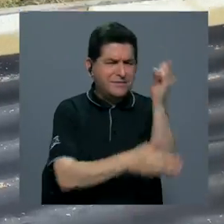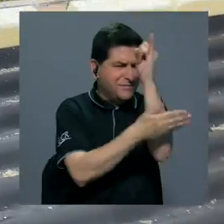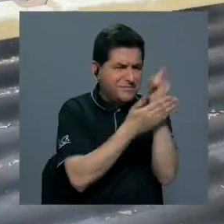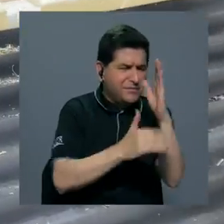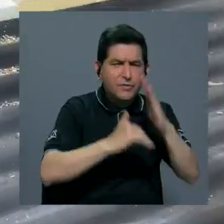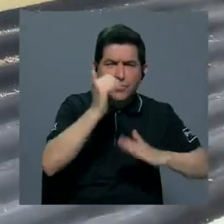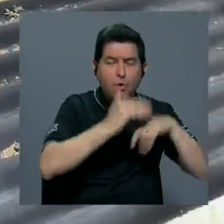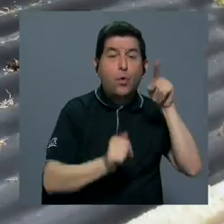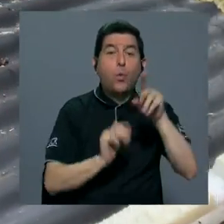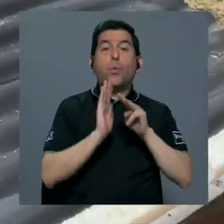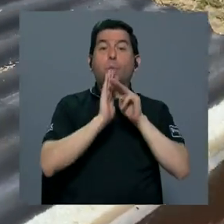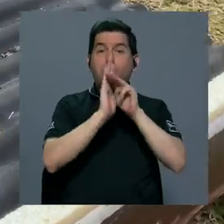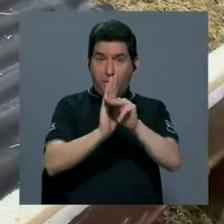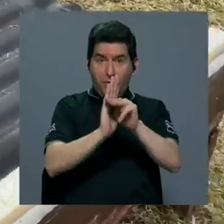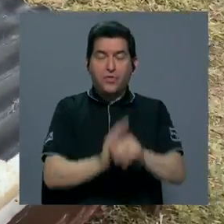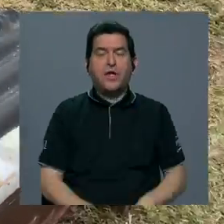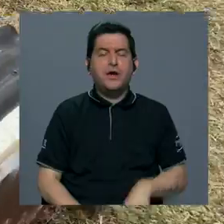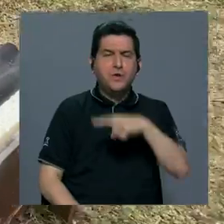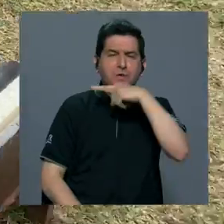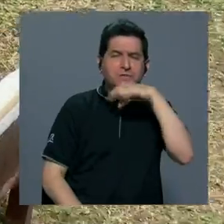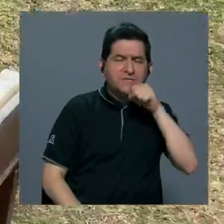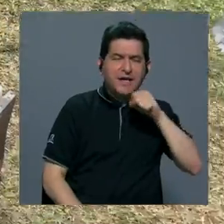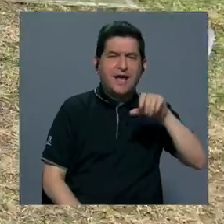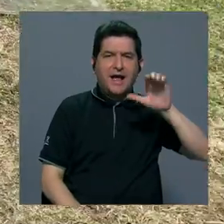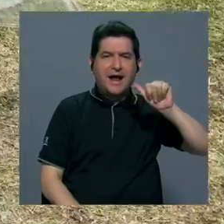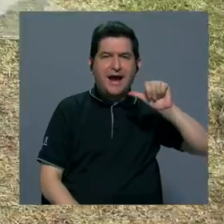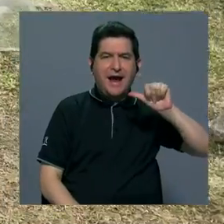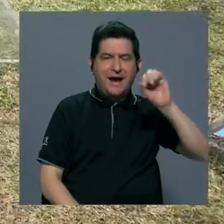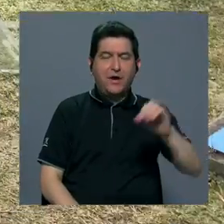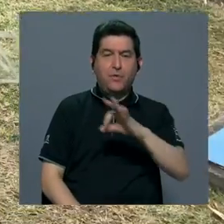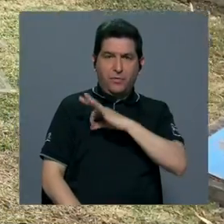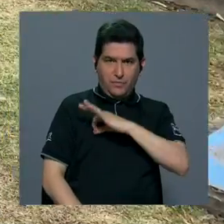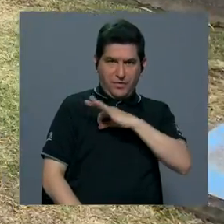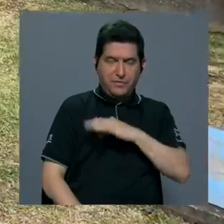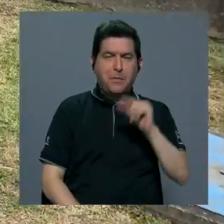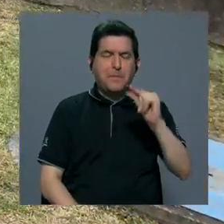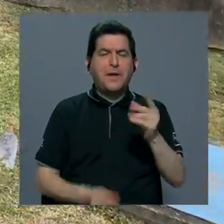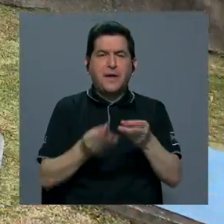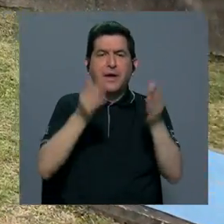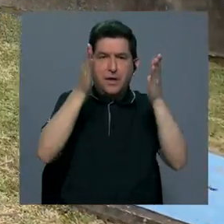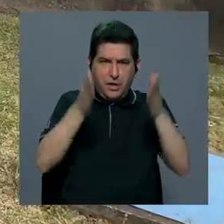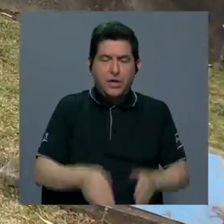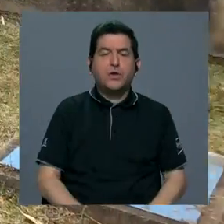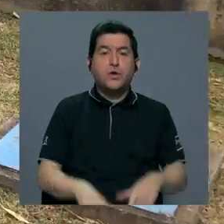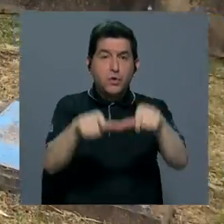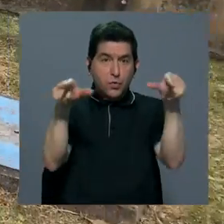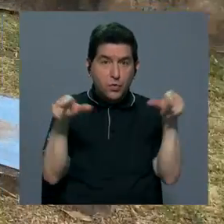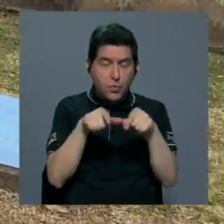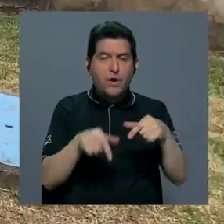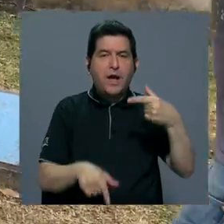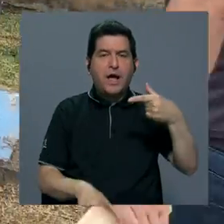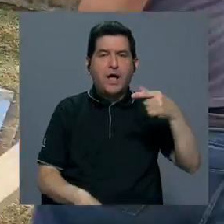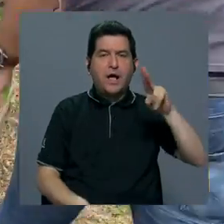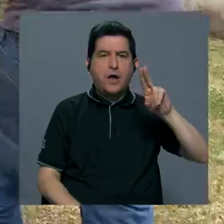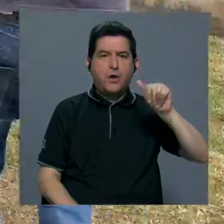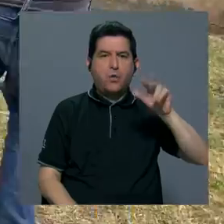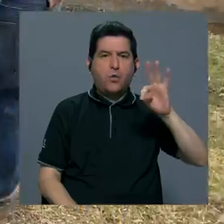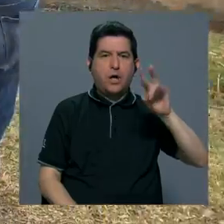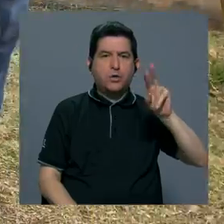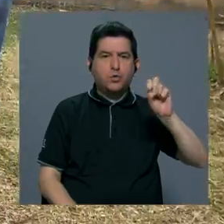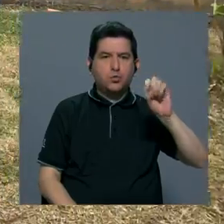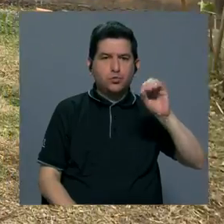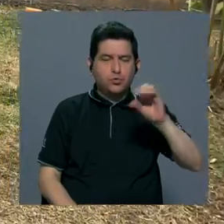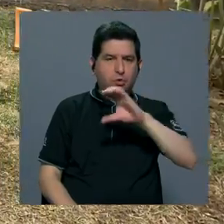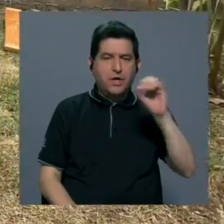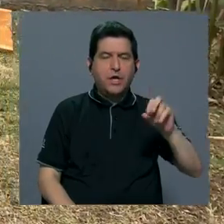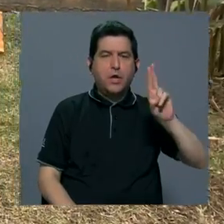se diseñó y construyó un prototipo de secador de cacao para el beneficio de pequeños productores en las zonas de Huatuzo